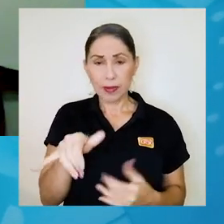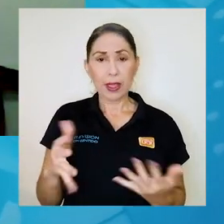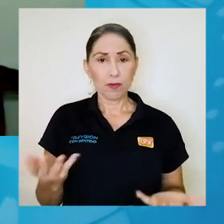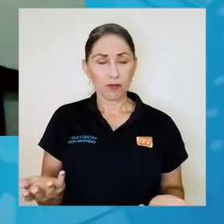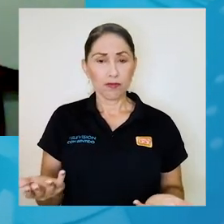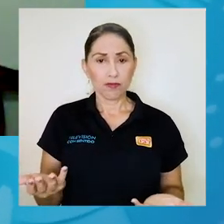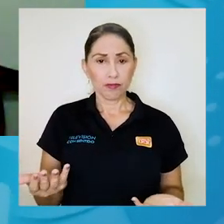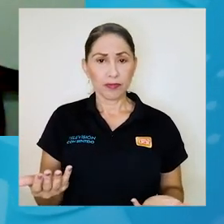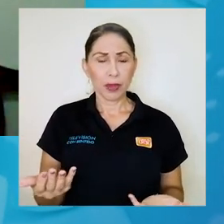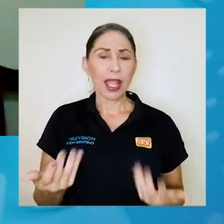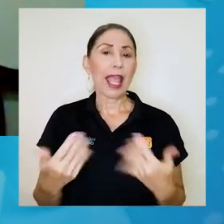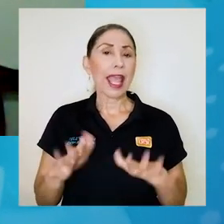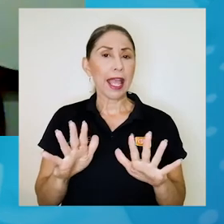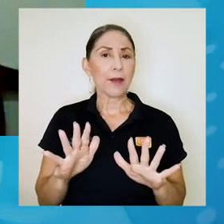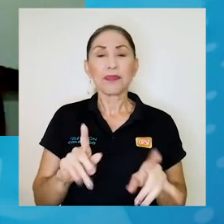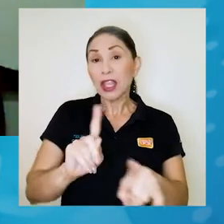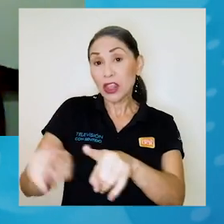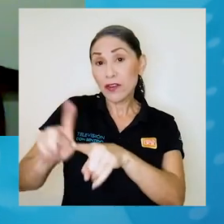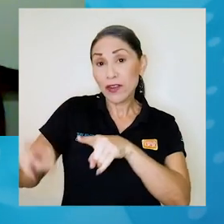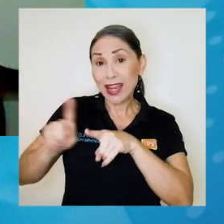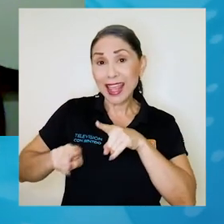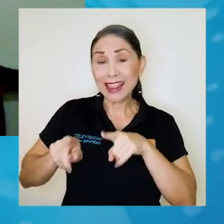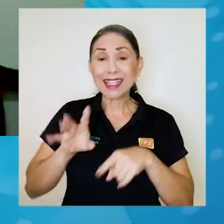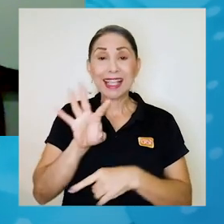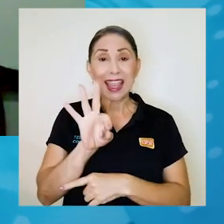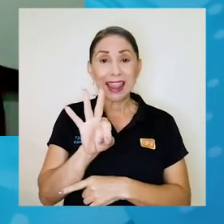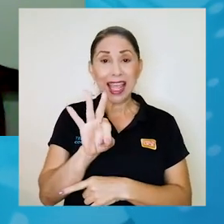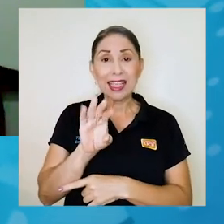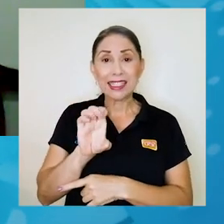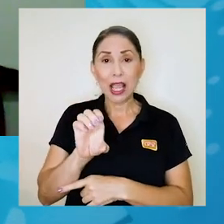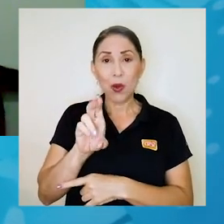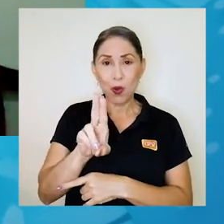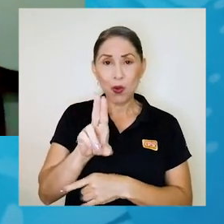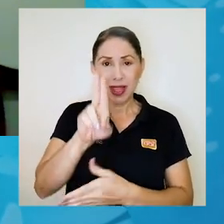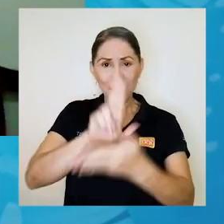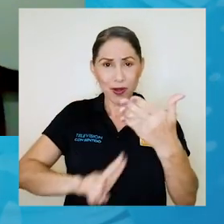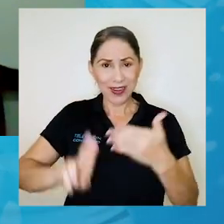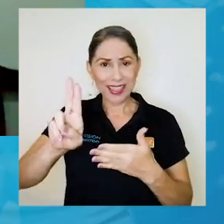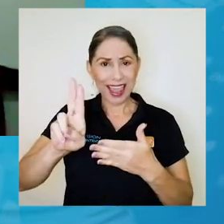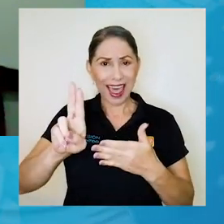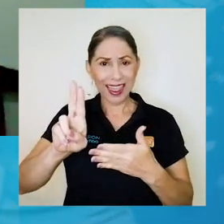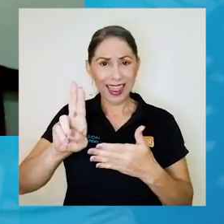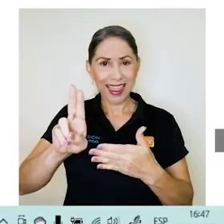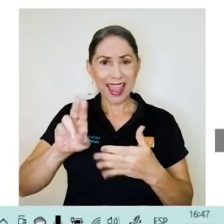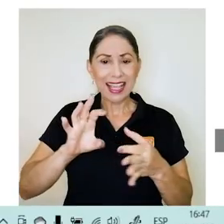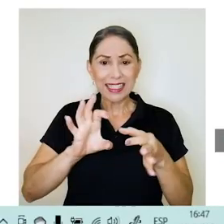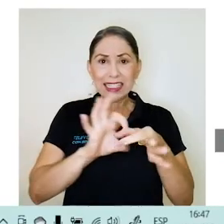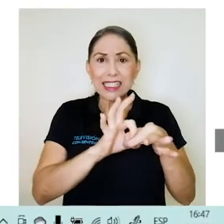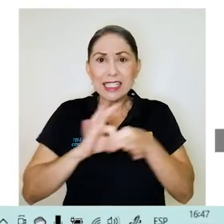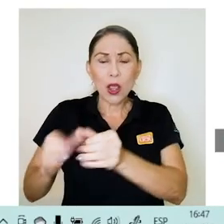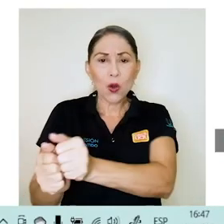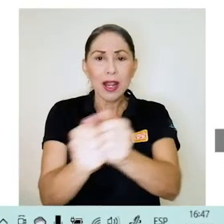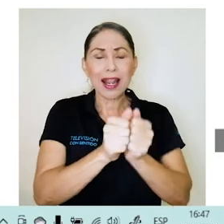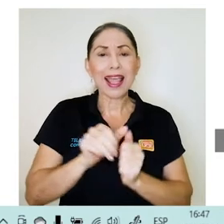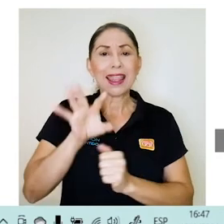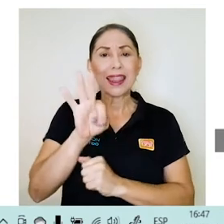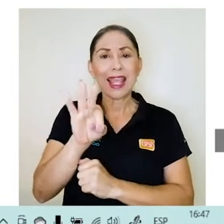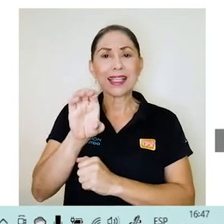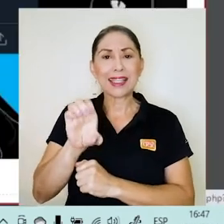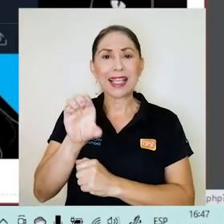hubo una unión entre las diferentes TCU de la universidad. Está el